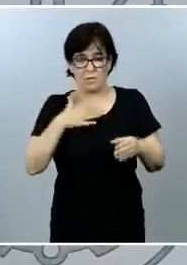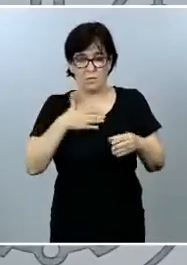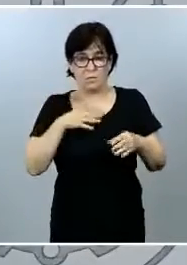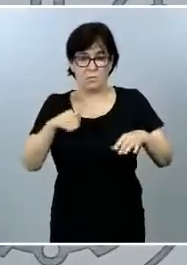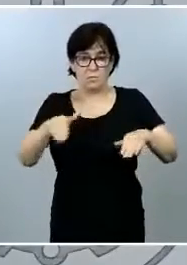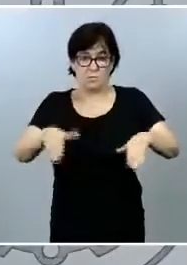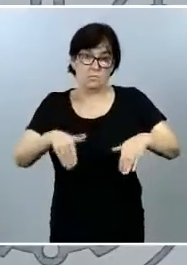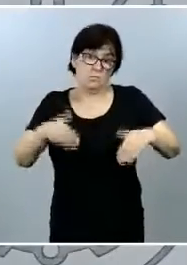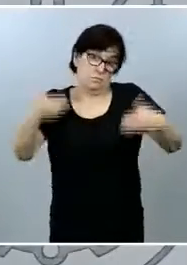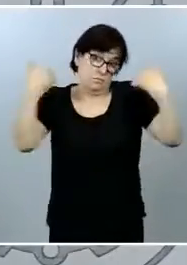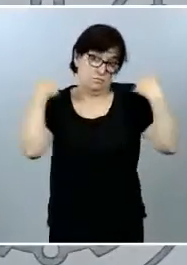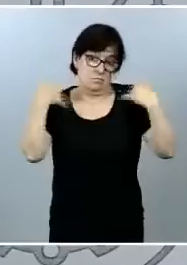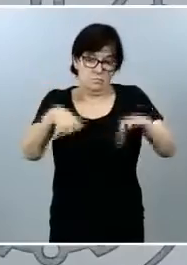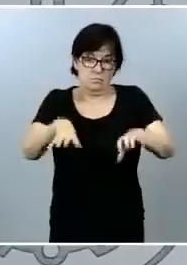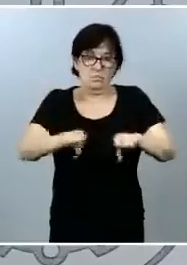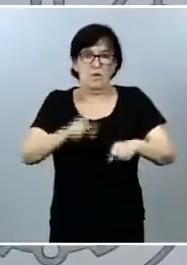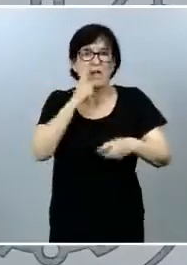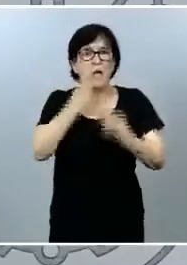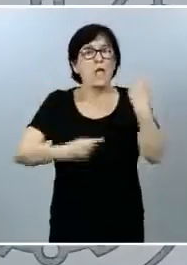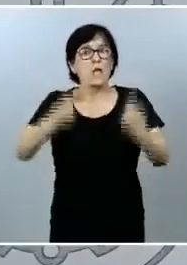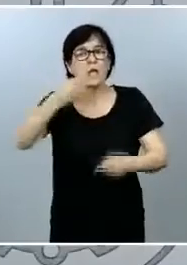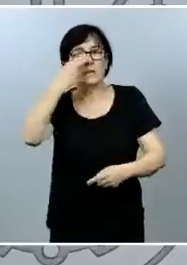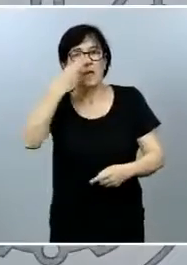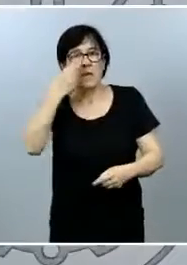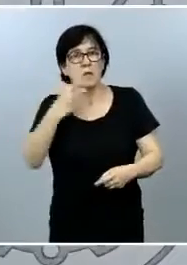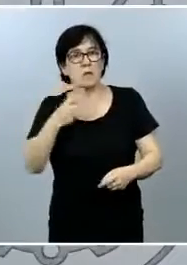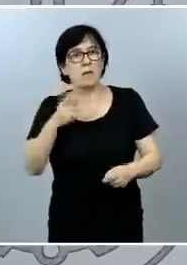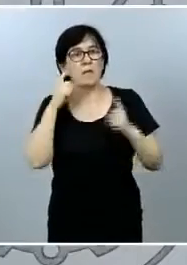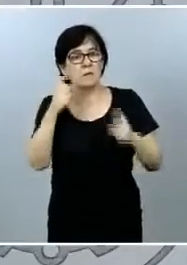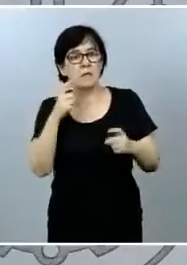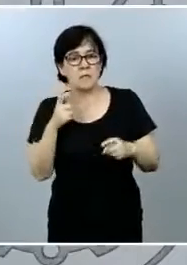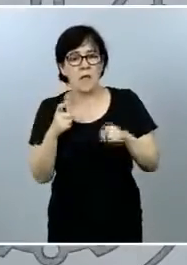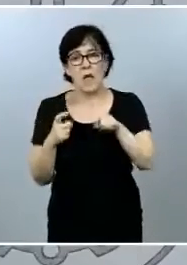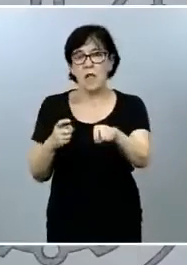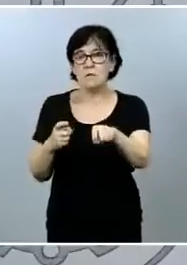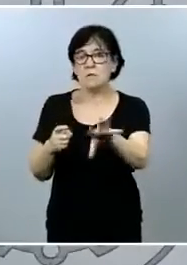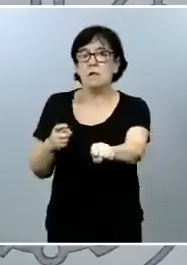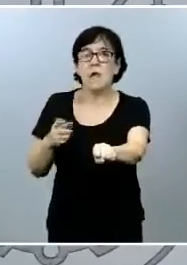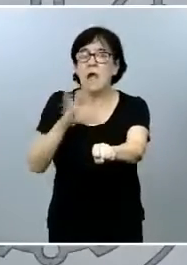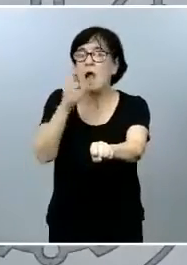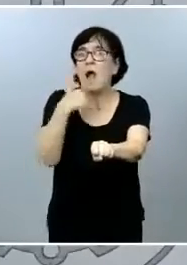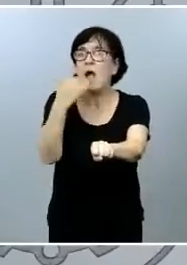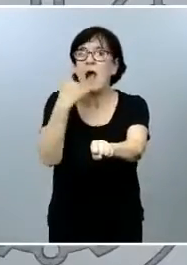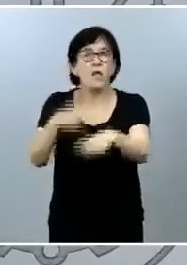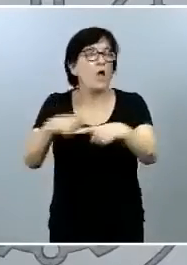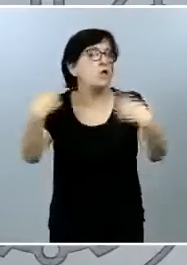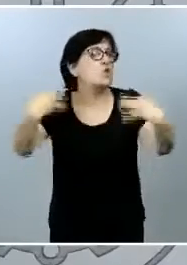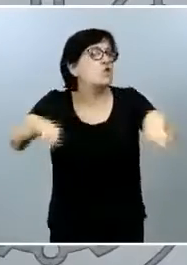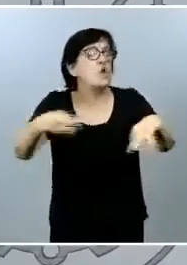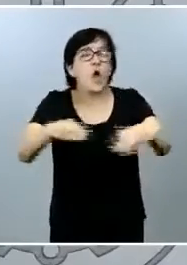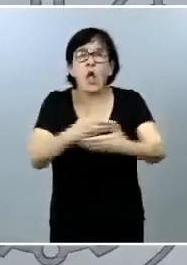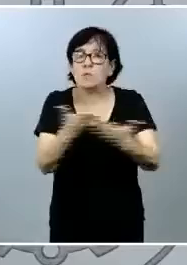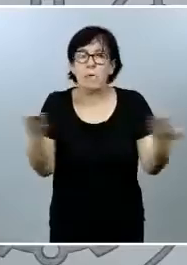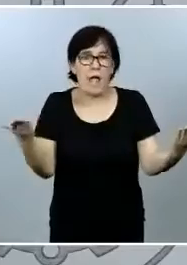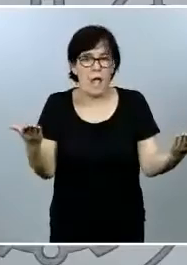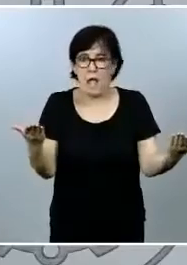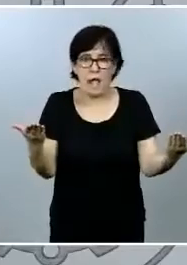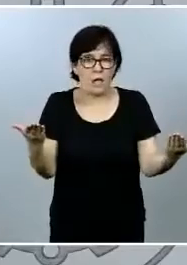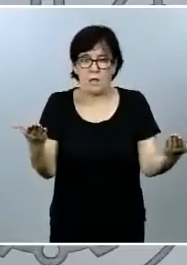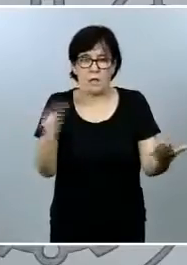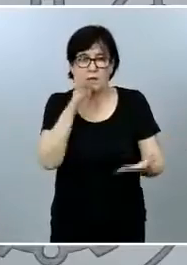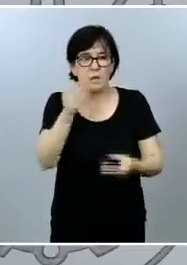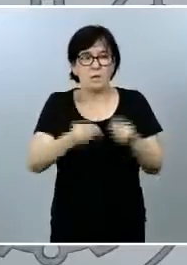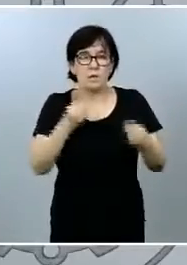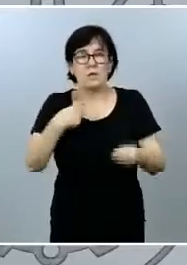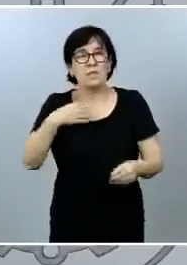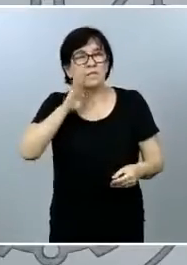el interés que tienen algunos por intentar hacer de eso algo ajeno a lo que es la normalidad normal yo le he comentado